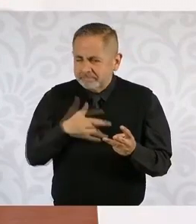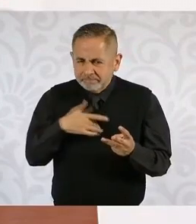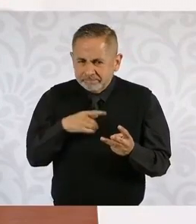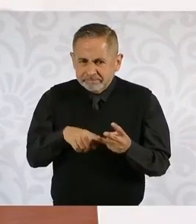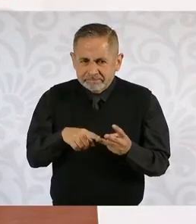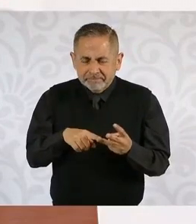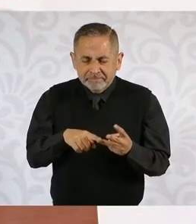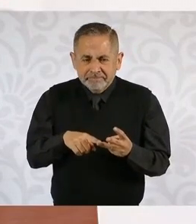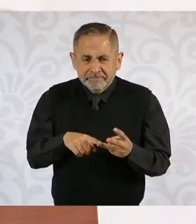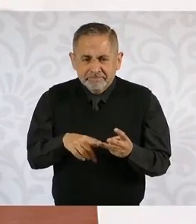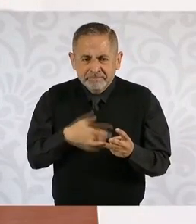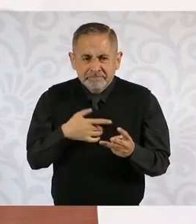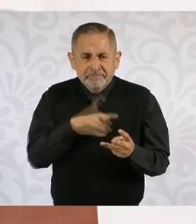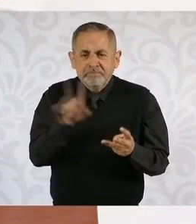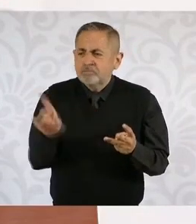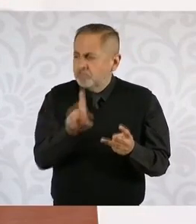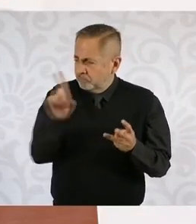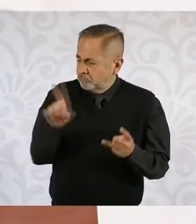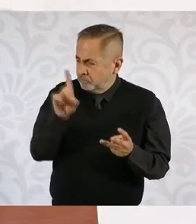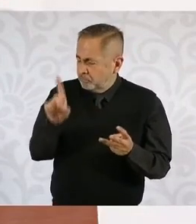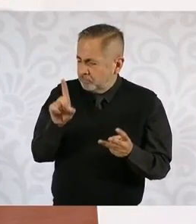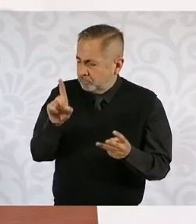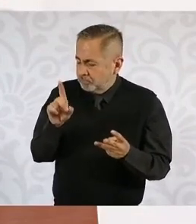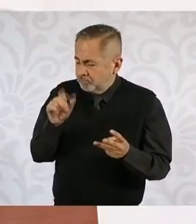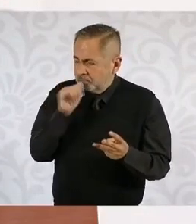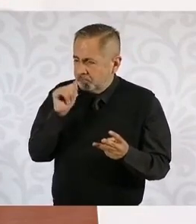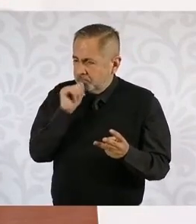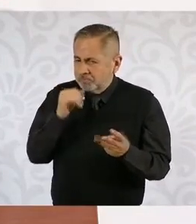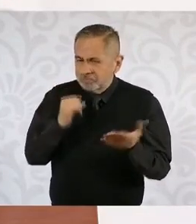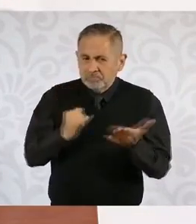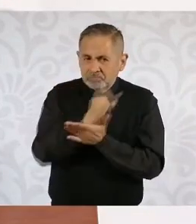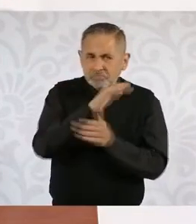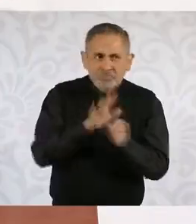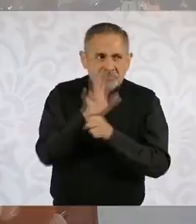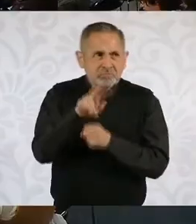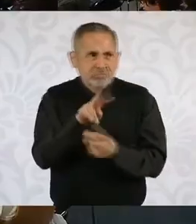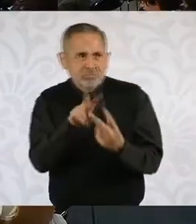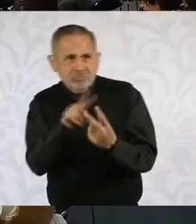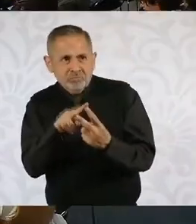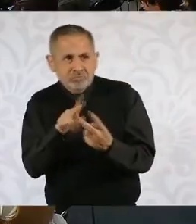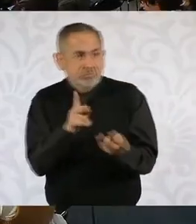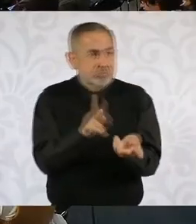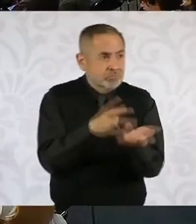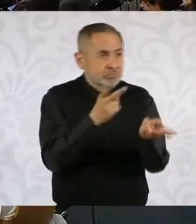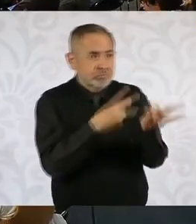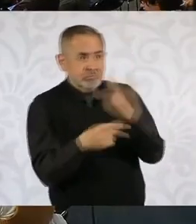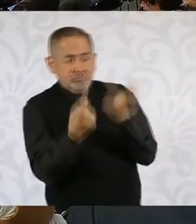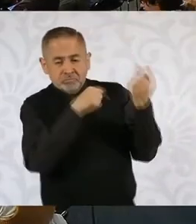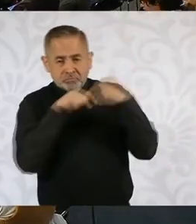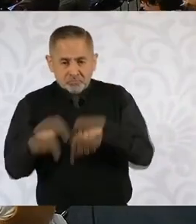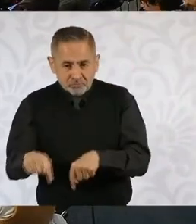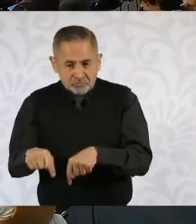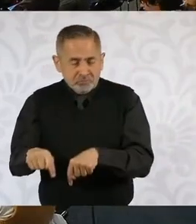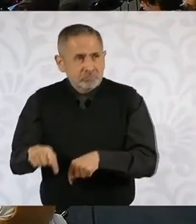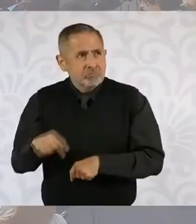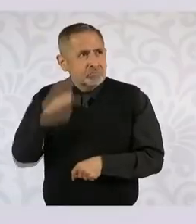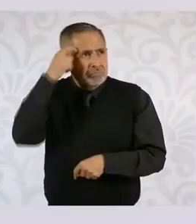y el domingo todavía no tenemos decidido, estamos viendo si regresamos a Guerrero